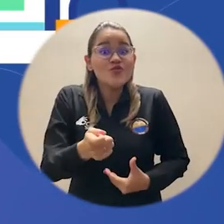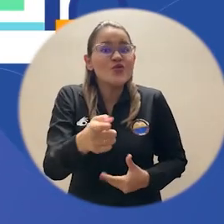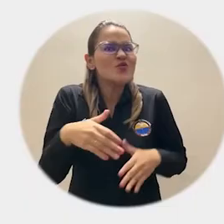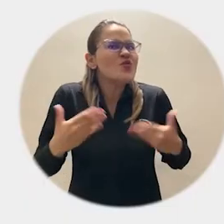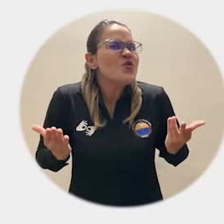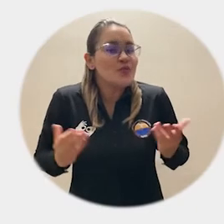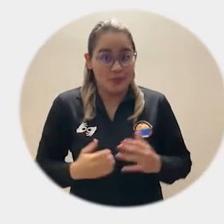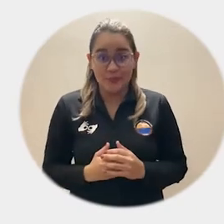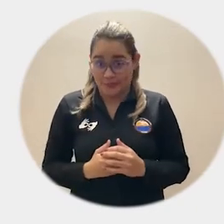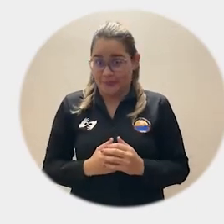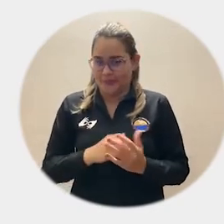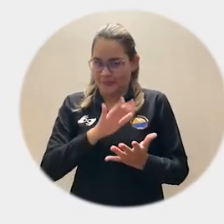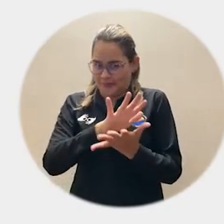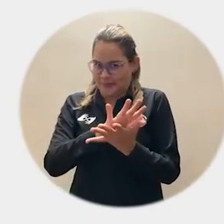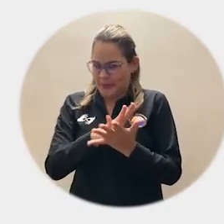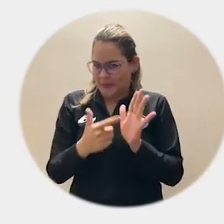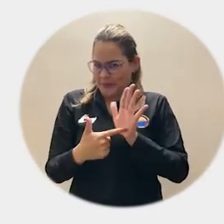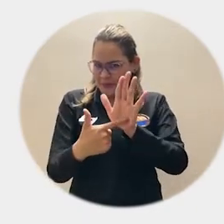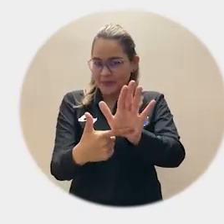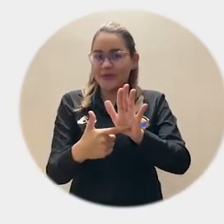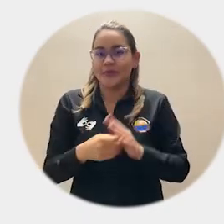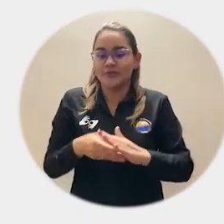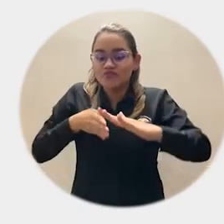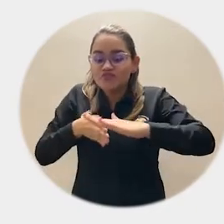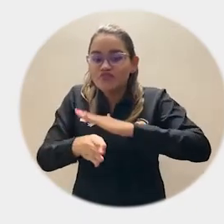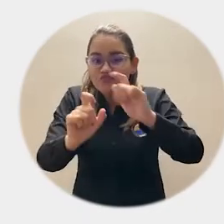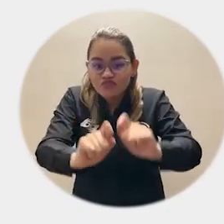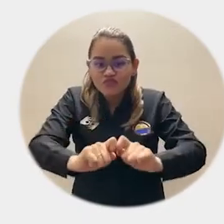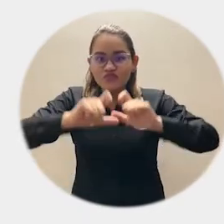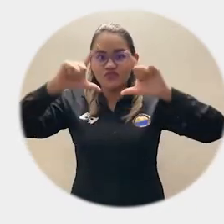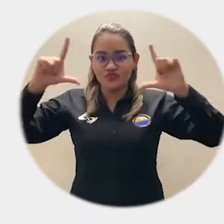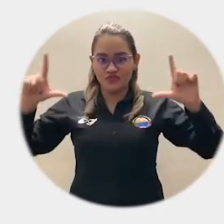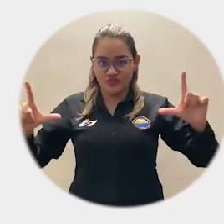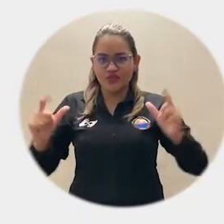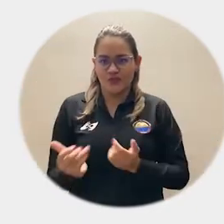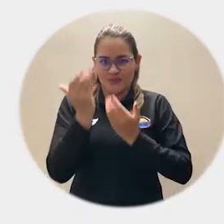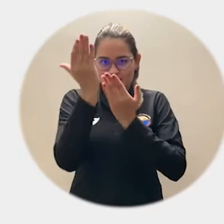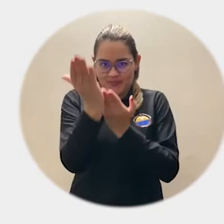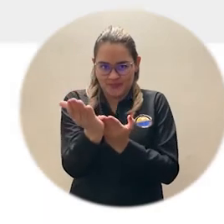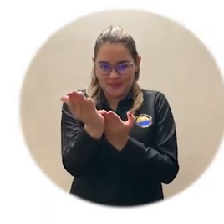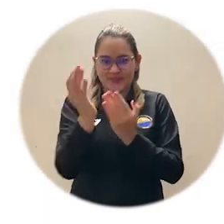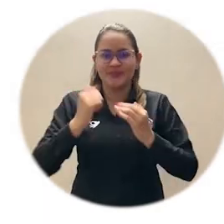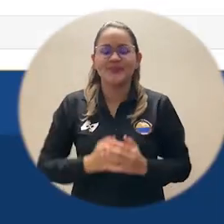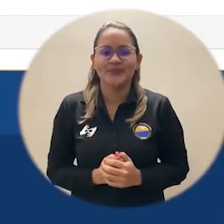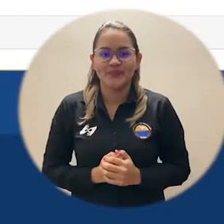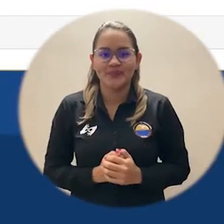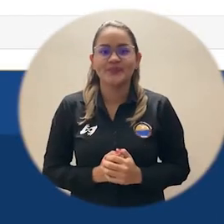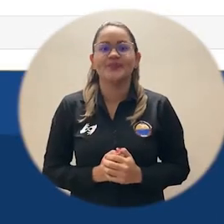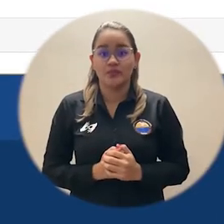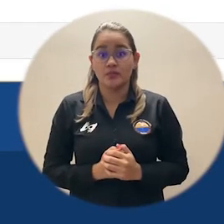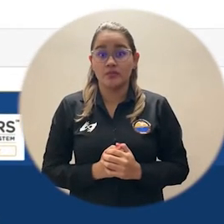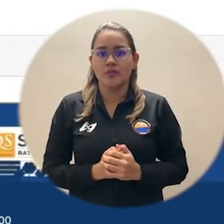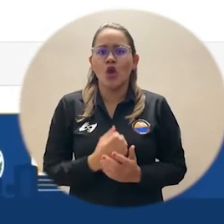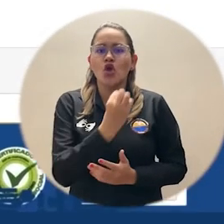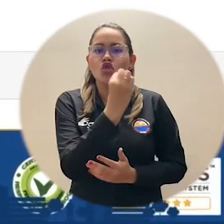en las próximas elecciones. Ingresamos a la página de eleccionesunimagdalena.udea.edu.co